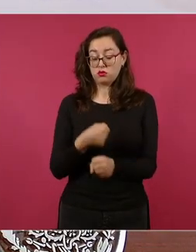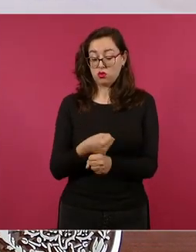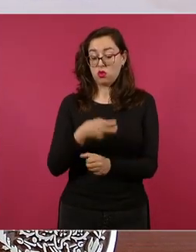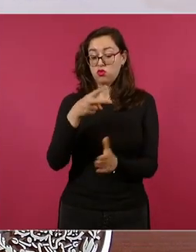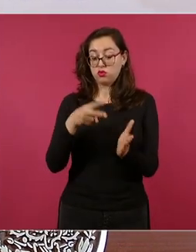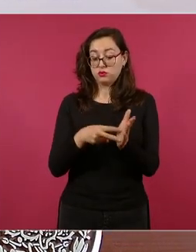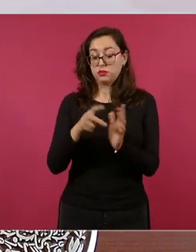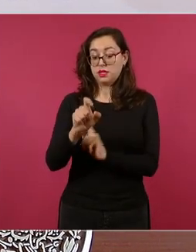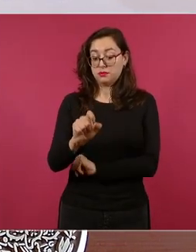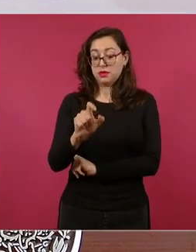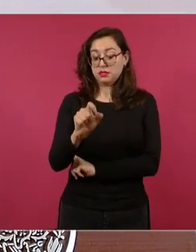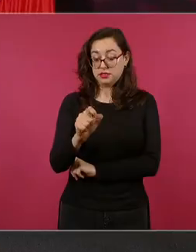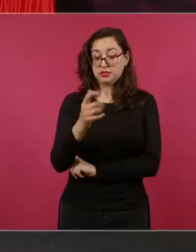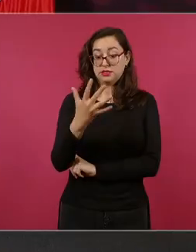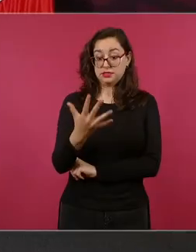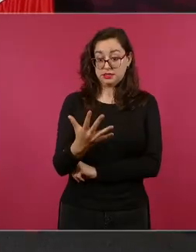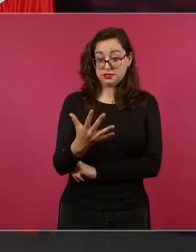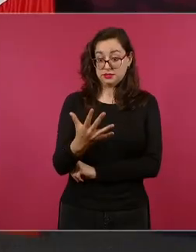presidenta